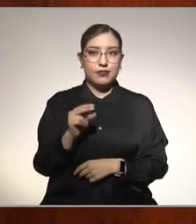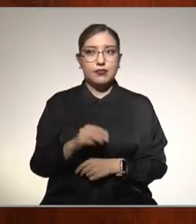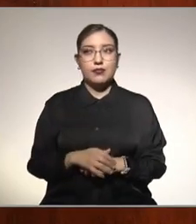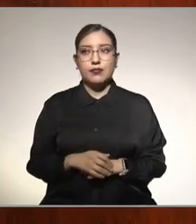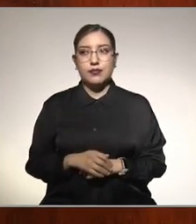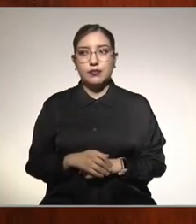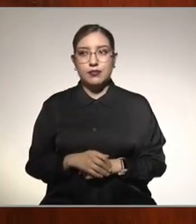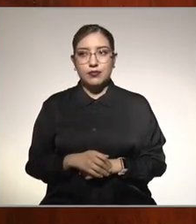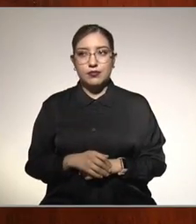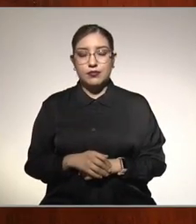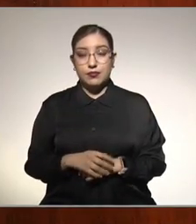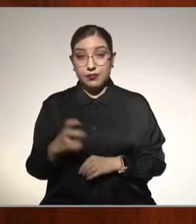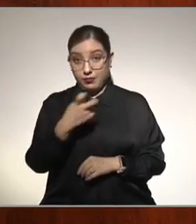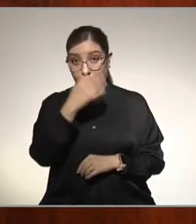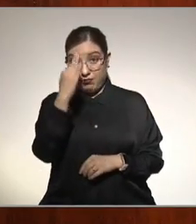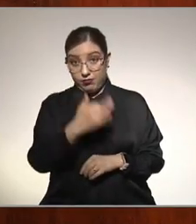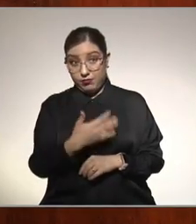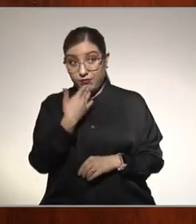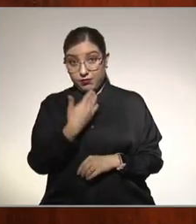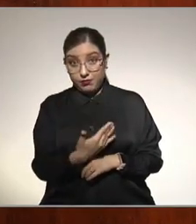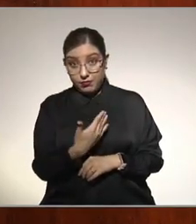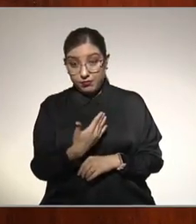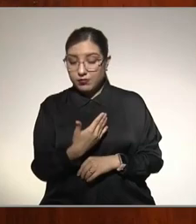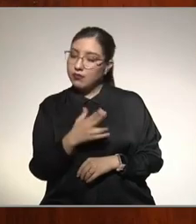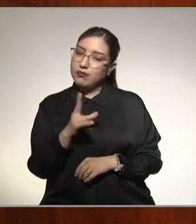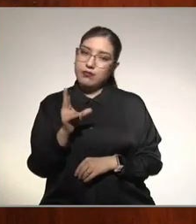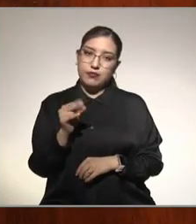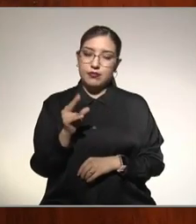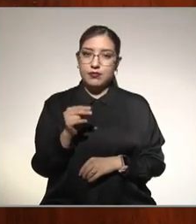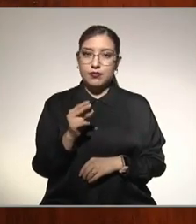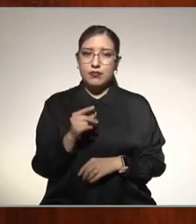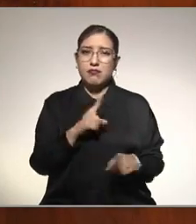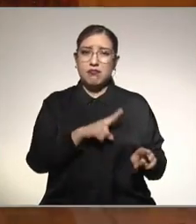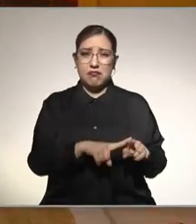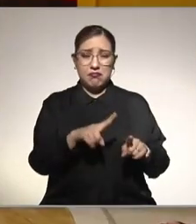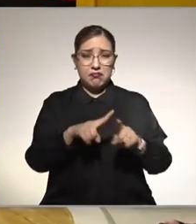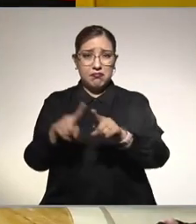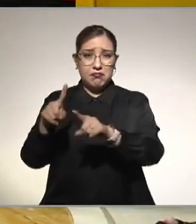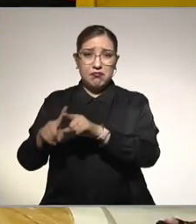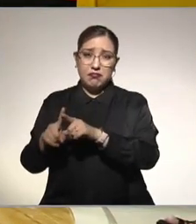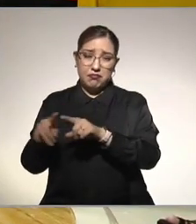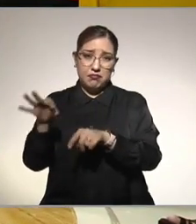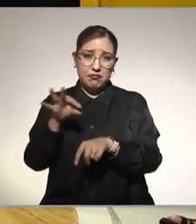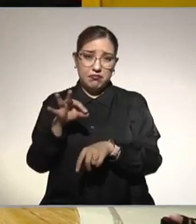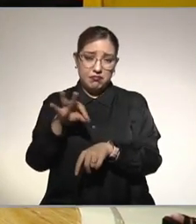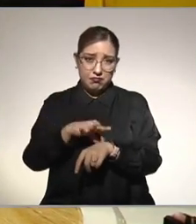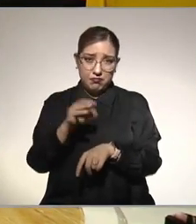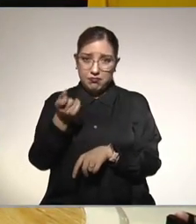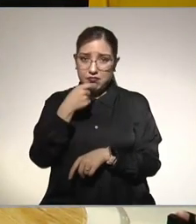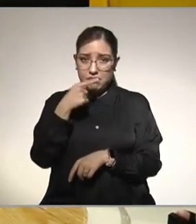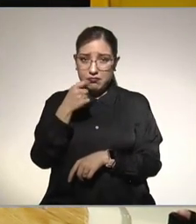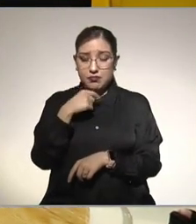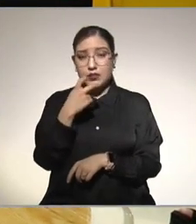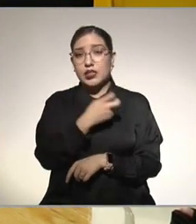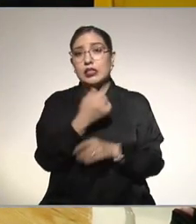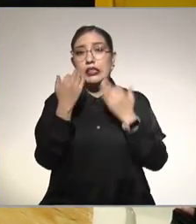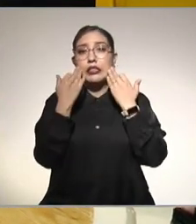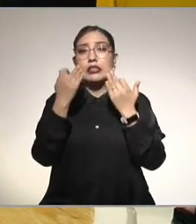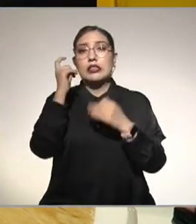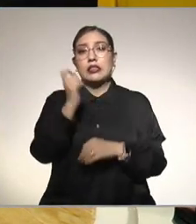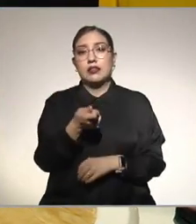aprobado aprobado y son una gran variedad de medicamentos esto es la evidencia de que no